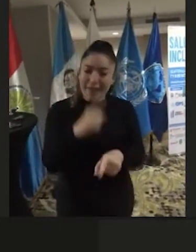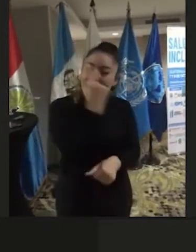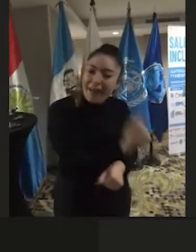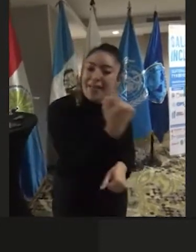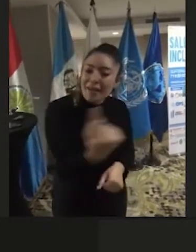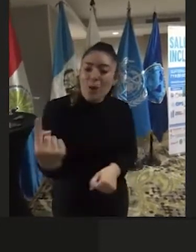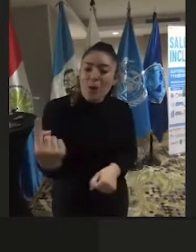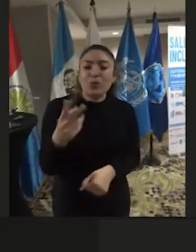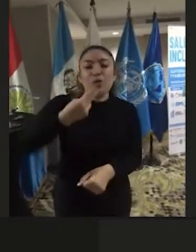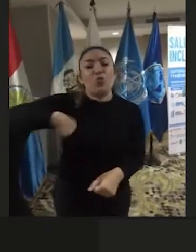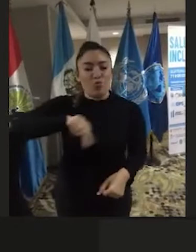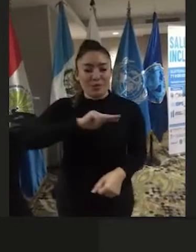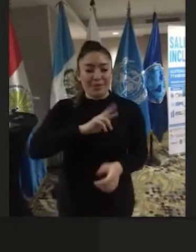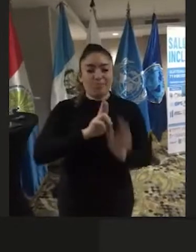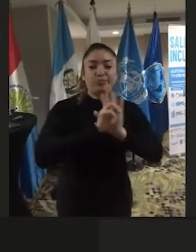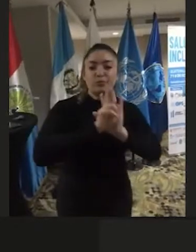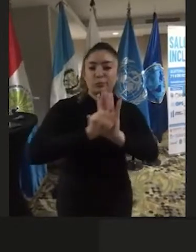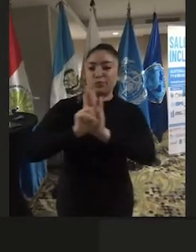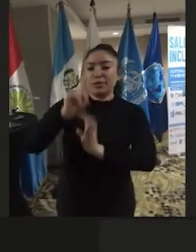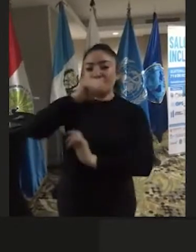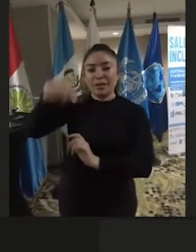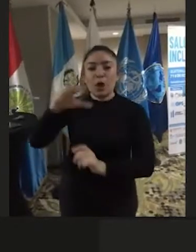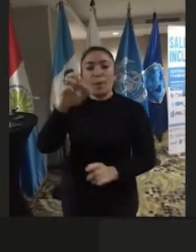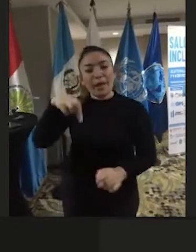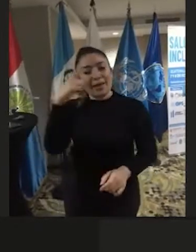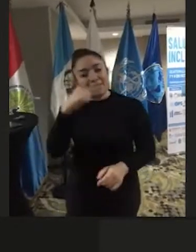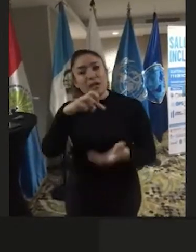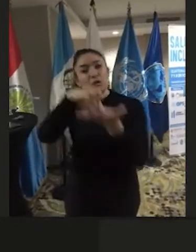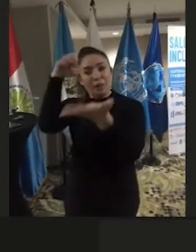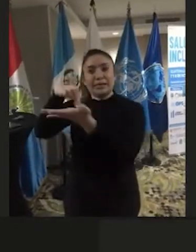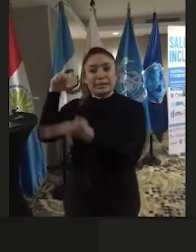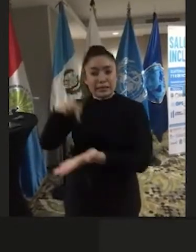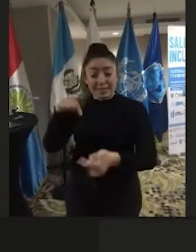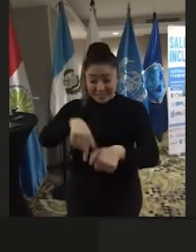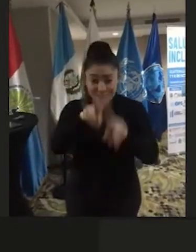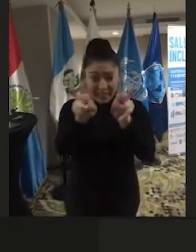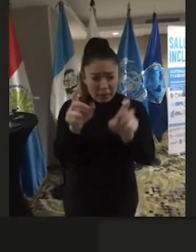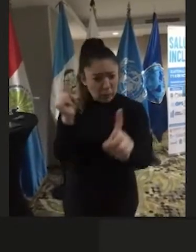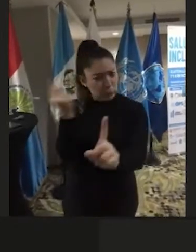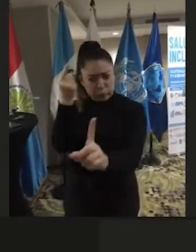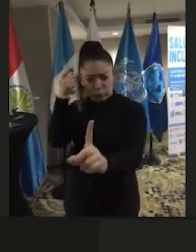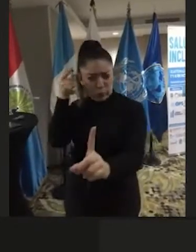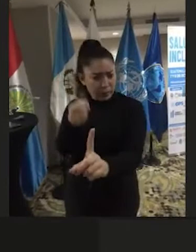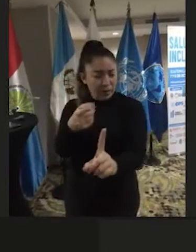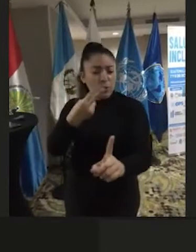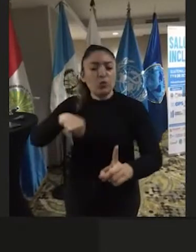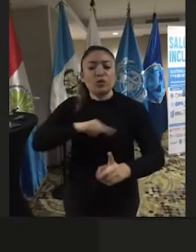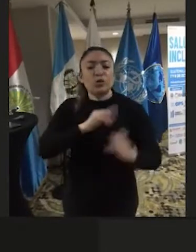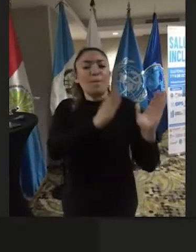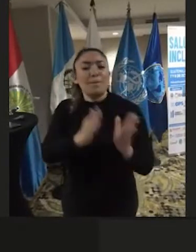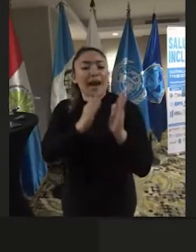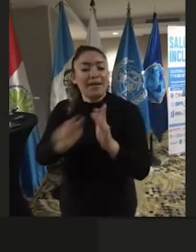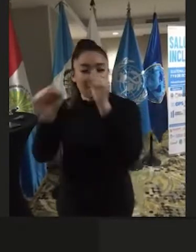una de nuestras representaciones de la OPS en los países. Este tema está priorizado en nuestro plan estratégico